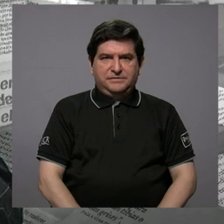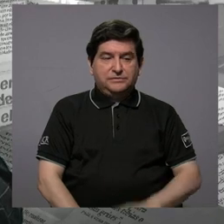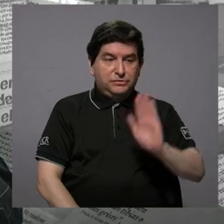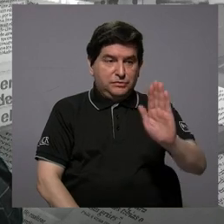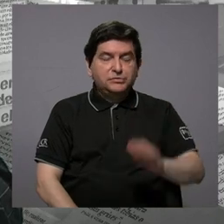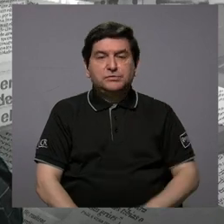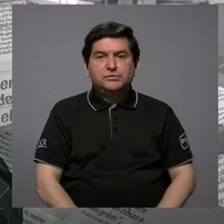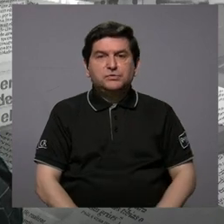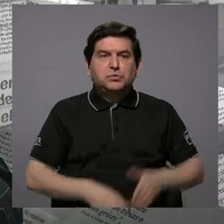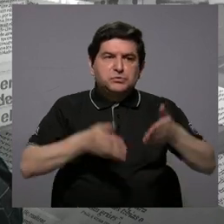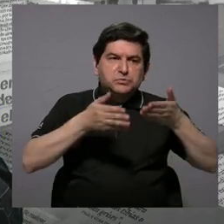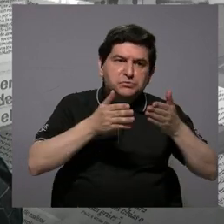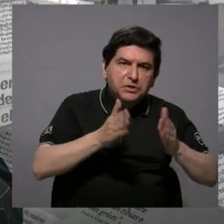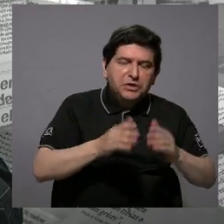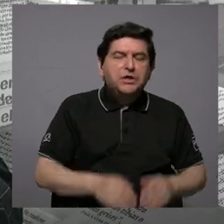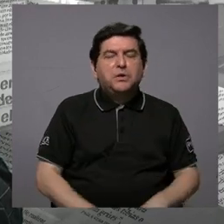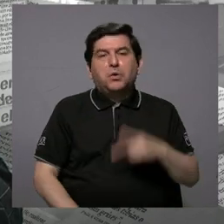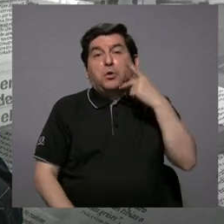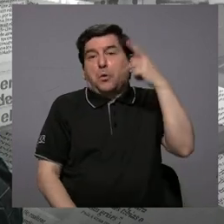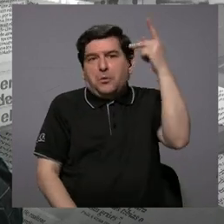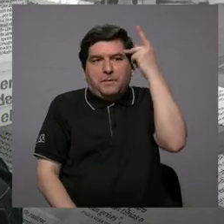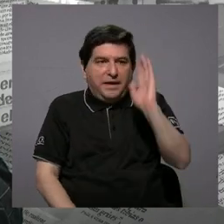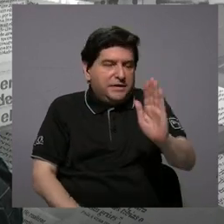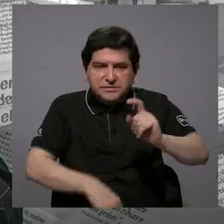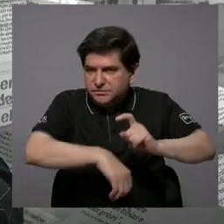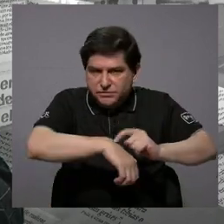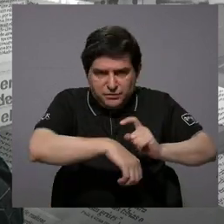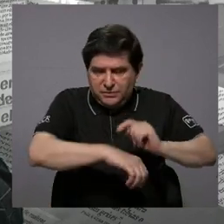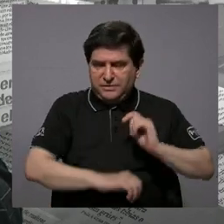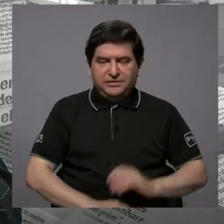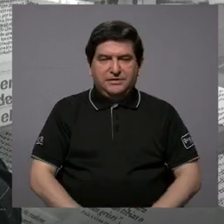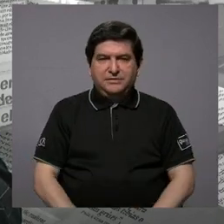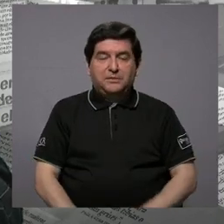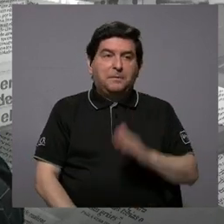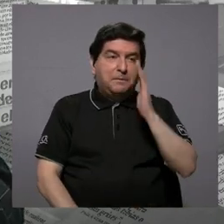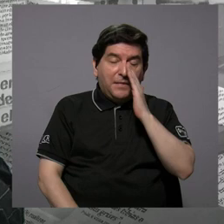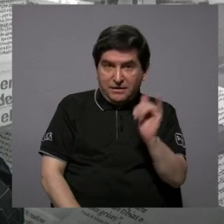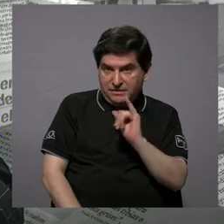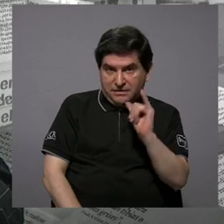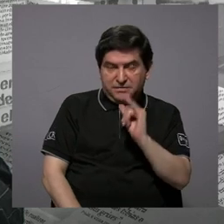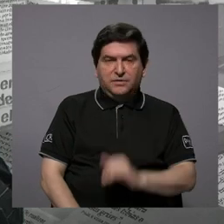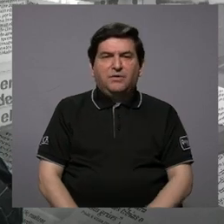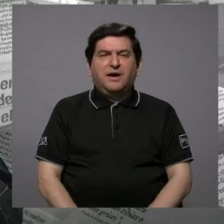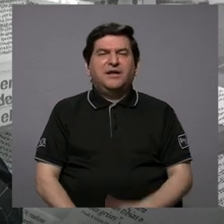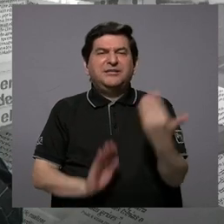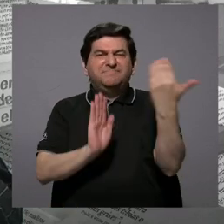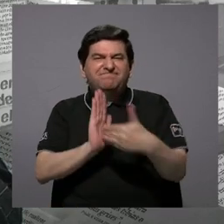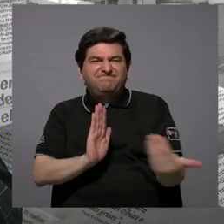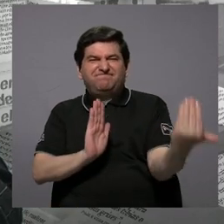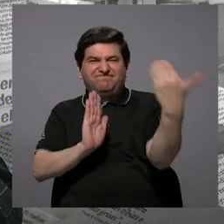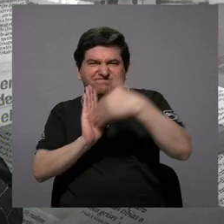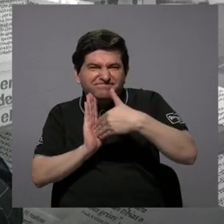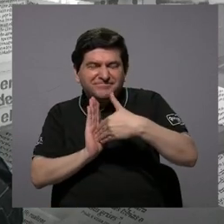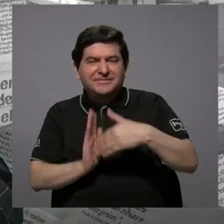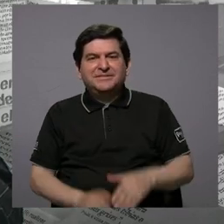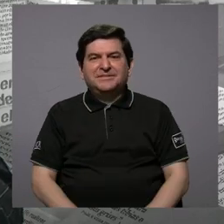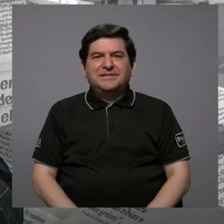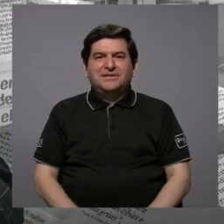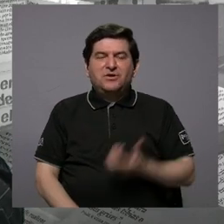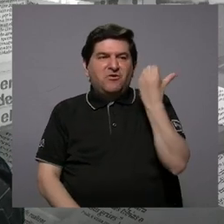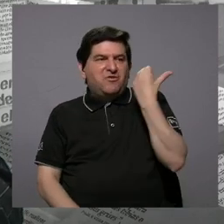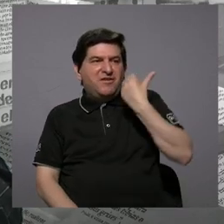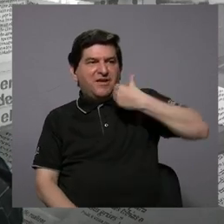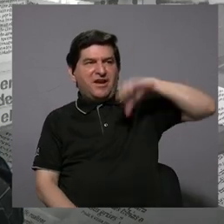familiares, hijos, padres, etcétera, madres, sufrieron con la